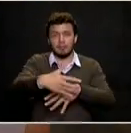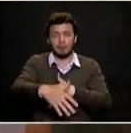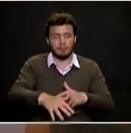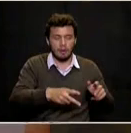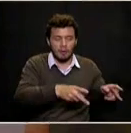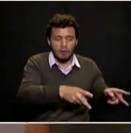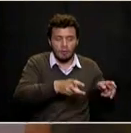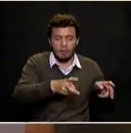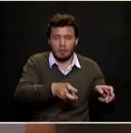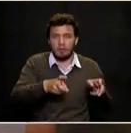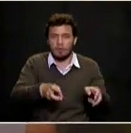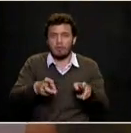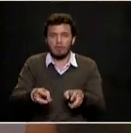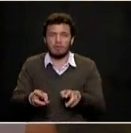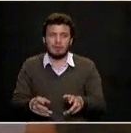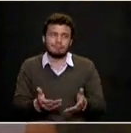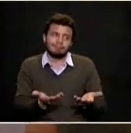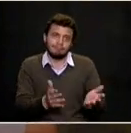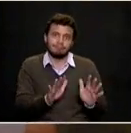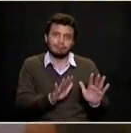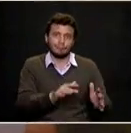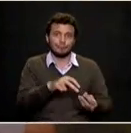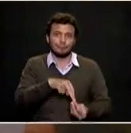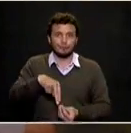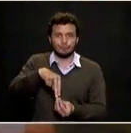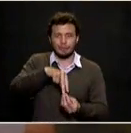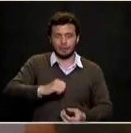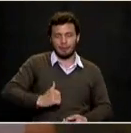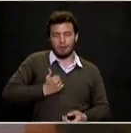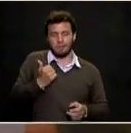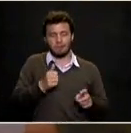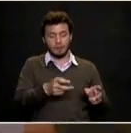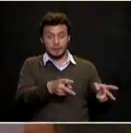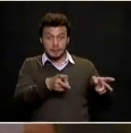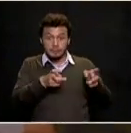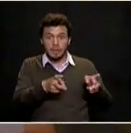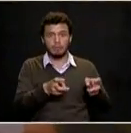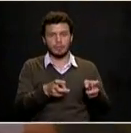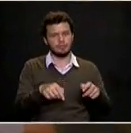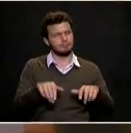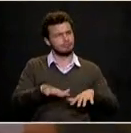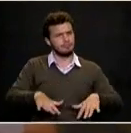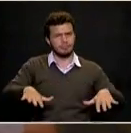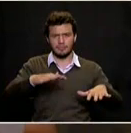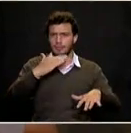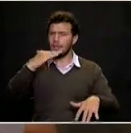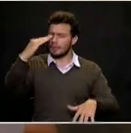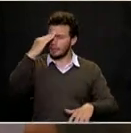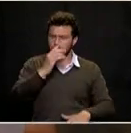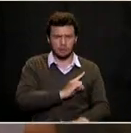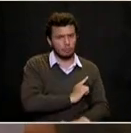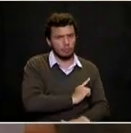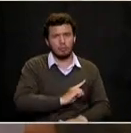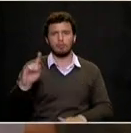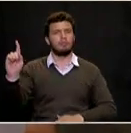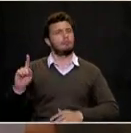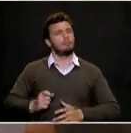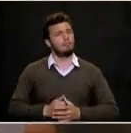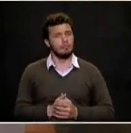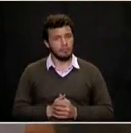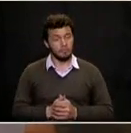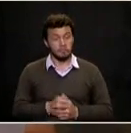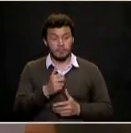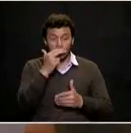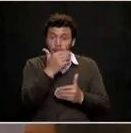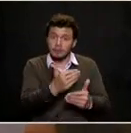por sus condiciones y eso no puede pasar en nuestra ciudad. Esos niños y esos jóvenes también